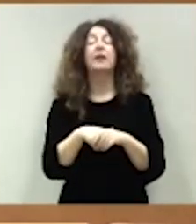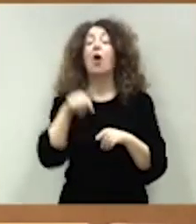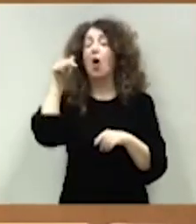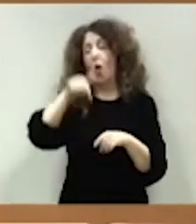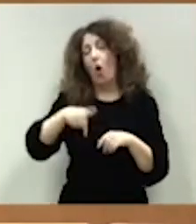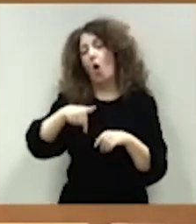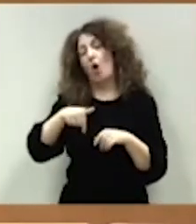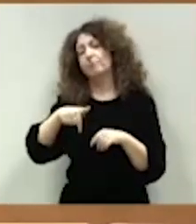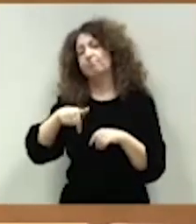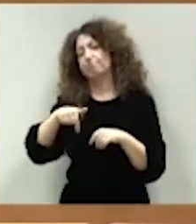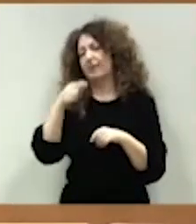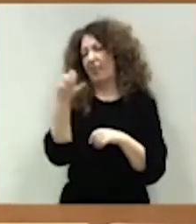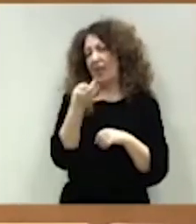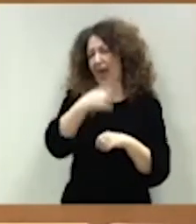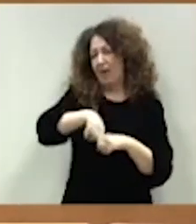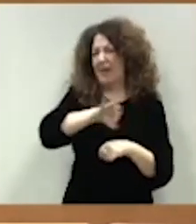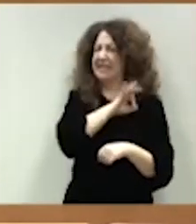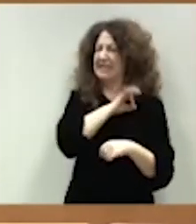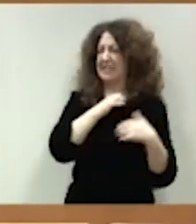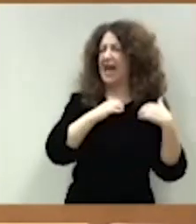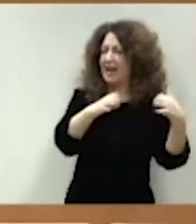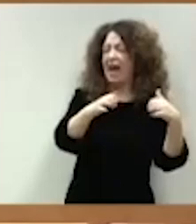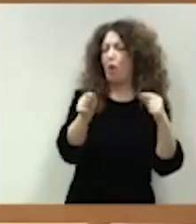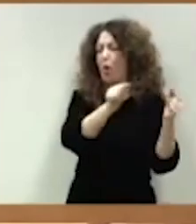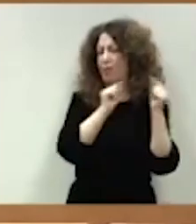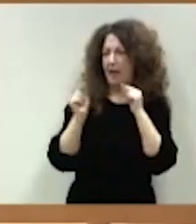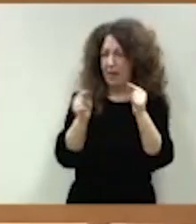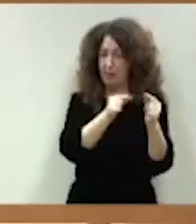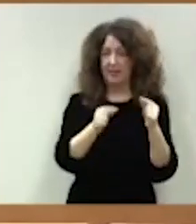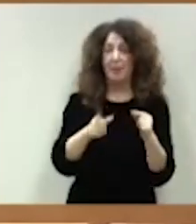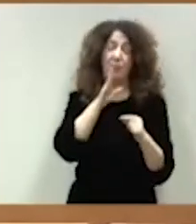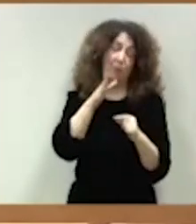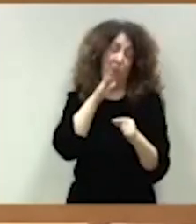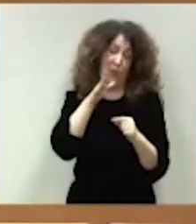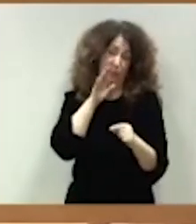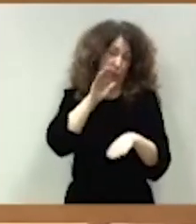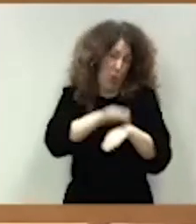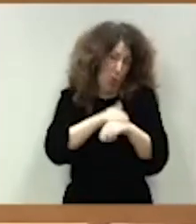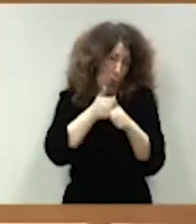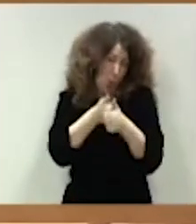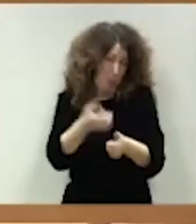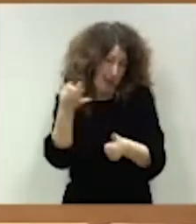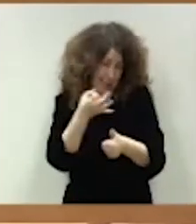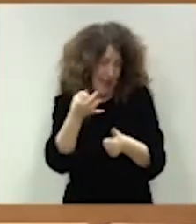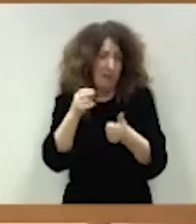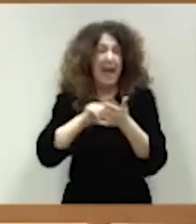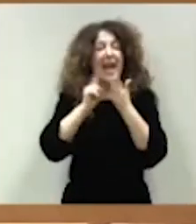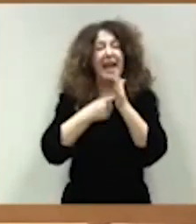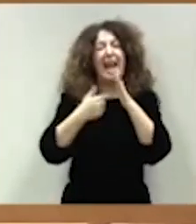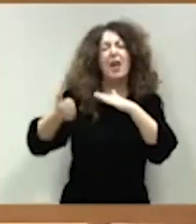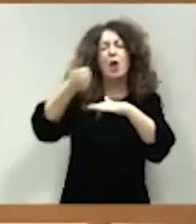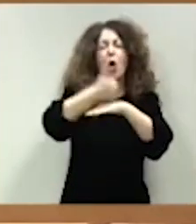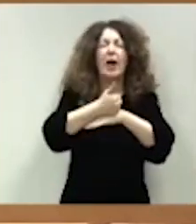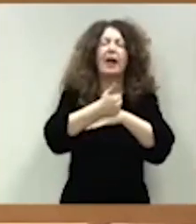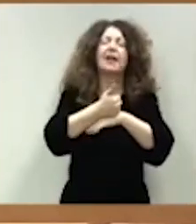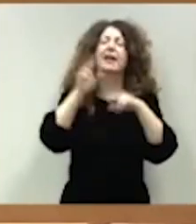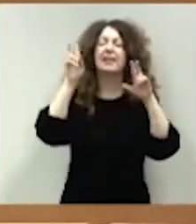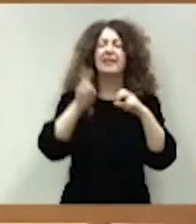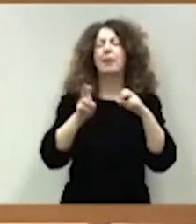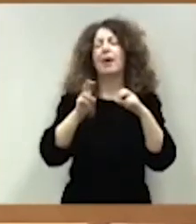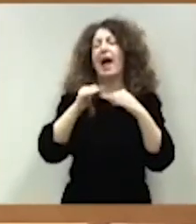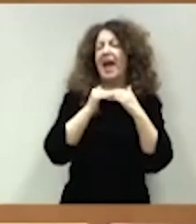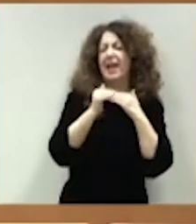Senado, dando cumplimiento, como también recordarán, a los trámites previstos en la Ley Orgánica de Estabilidad Presupuestaria y